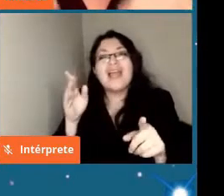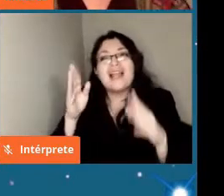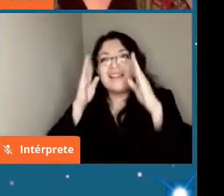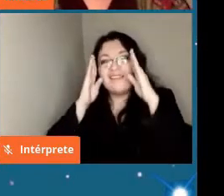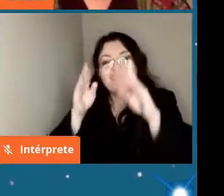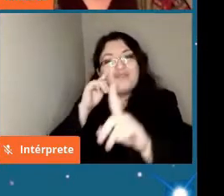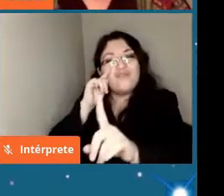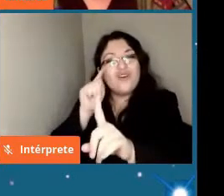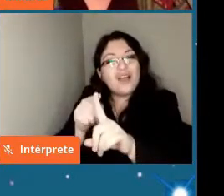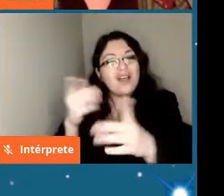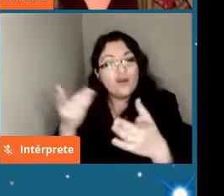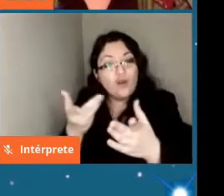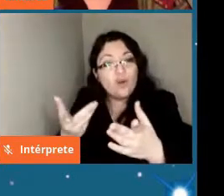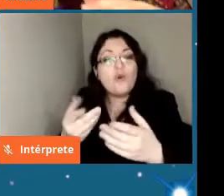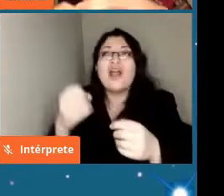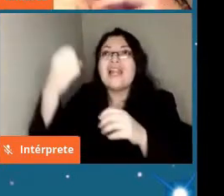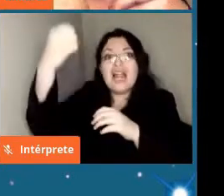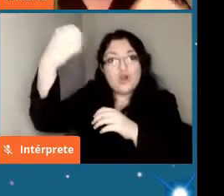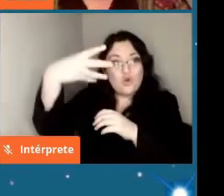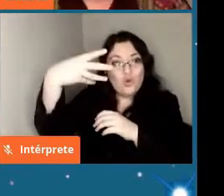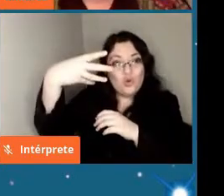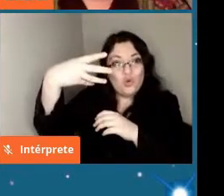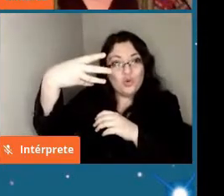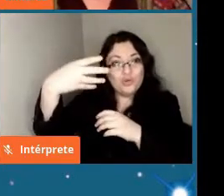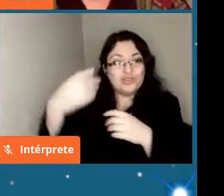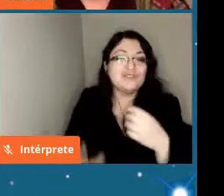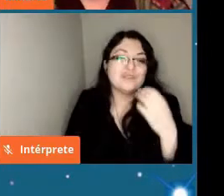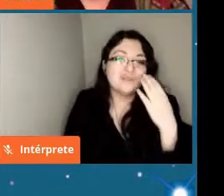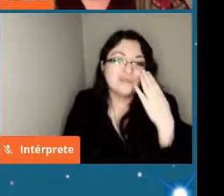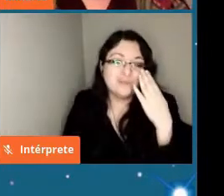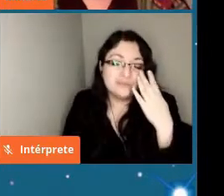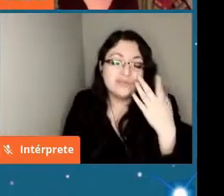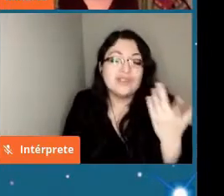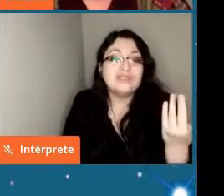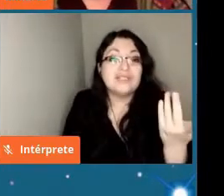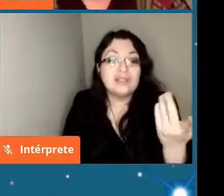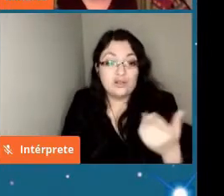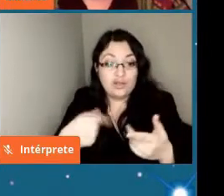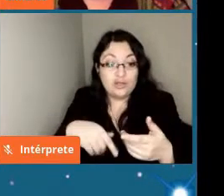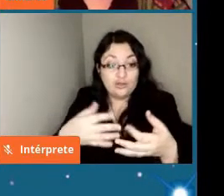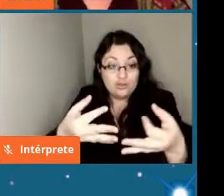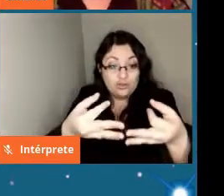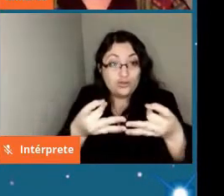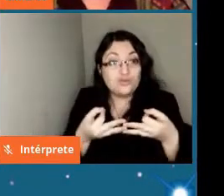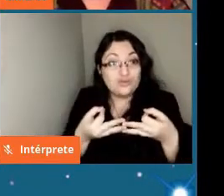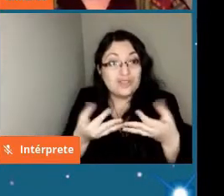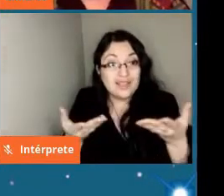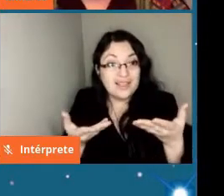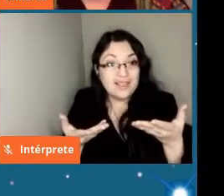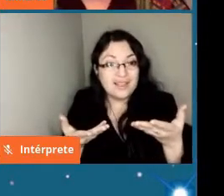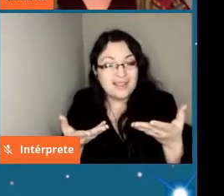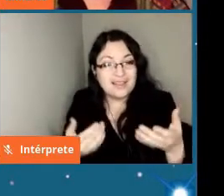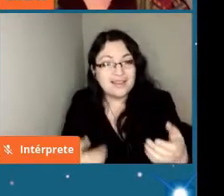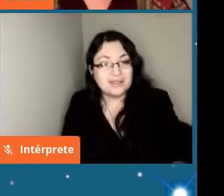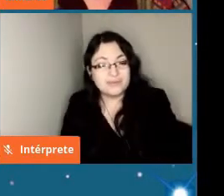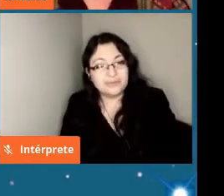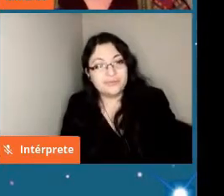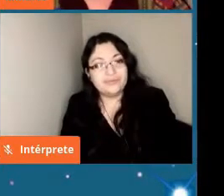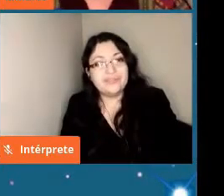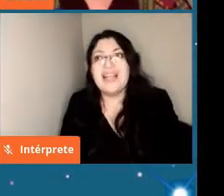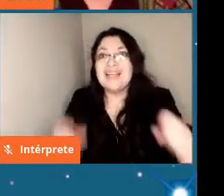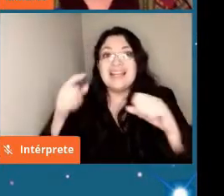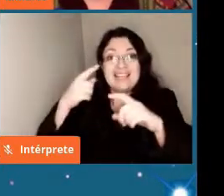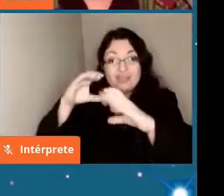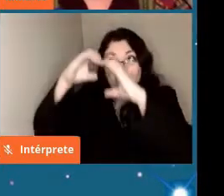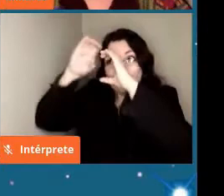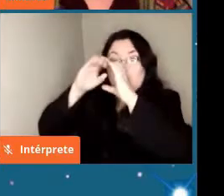analizados a través de la luz entonces lo que obtenemos son estas imágenes del